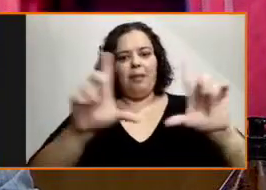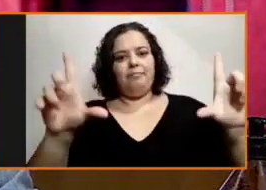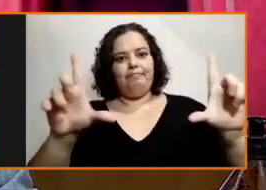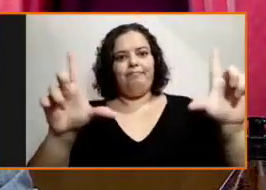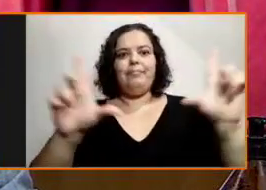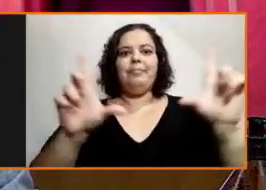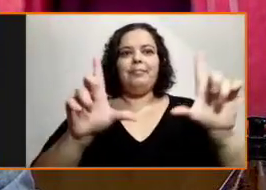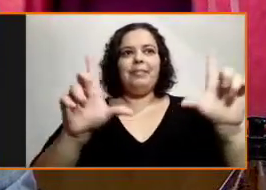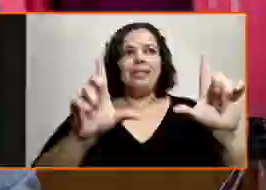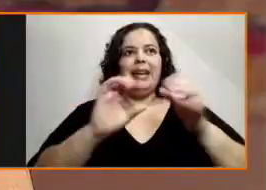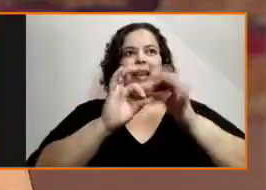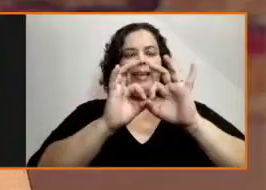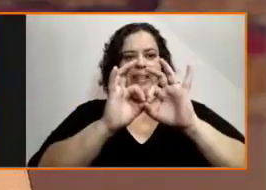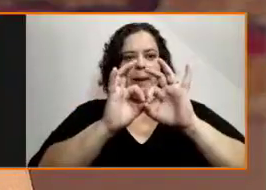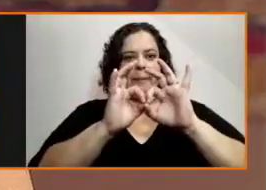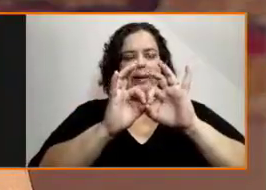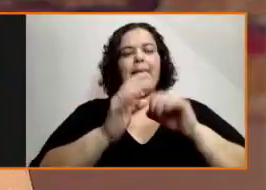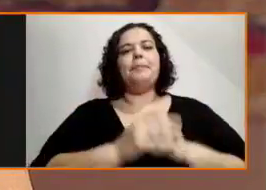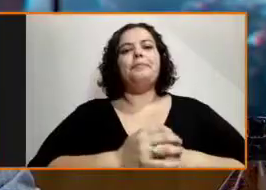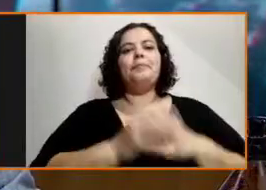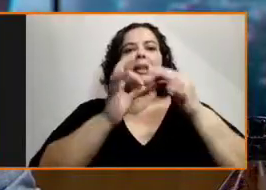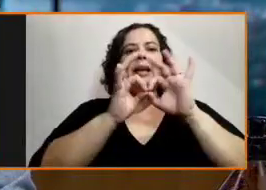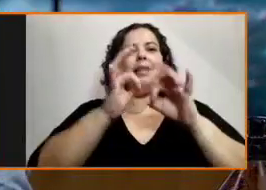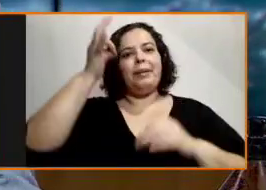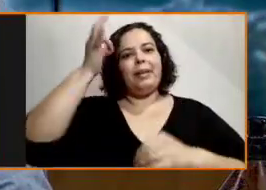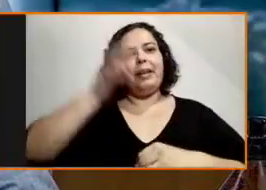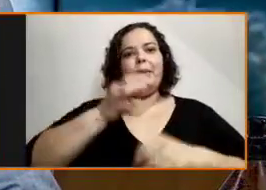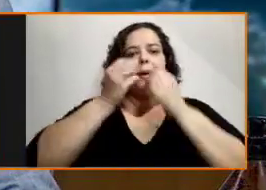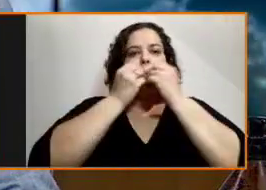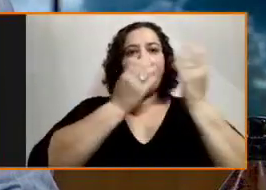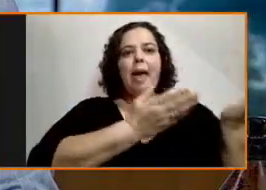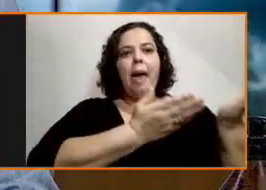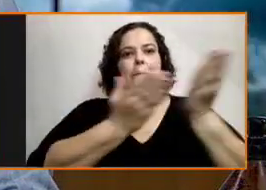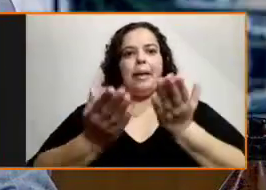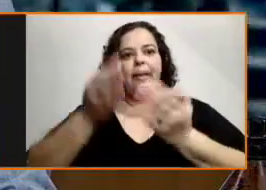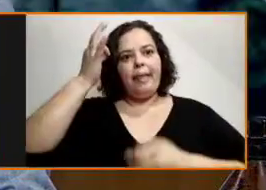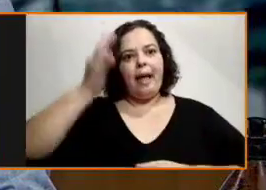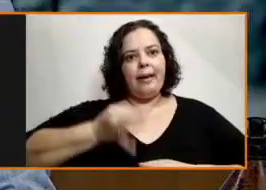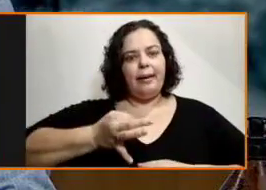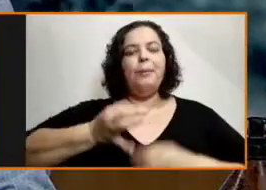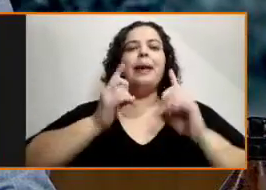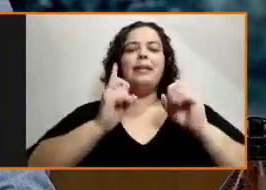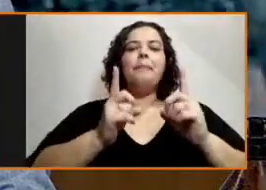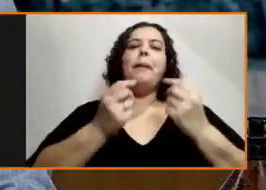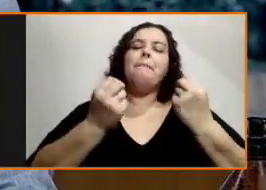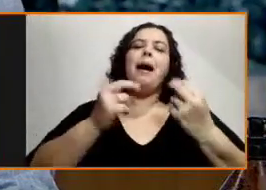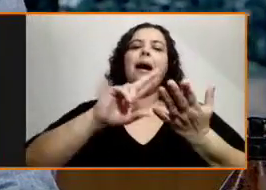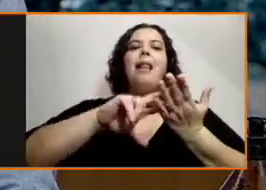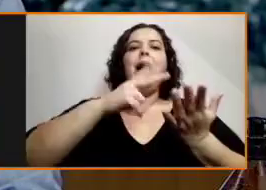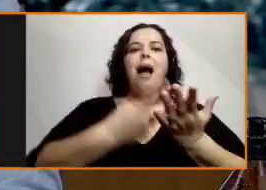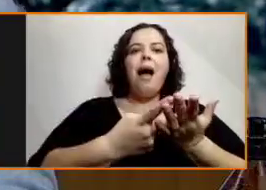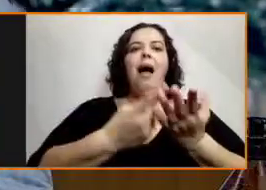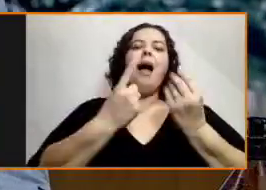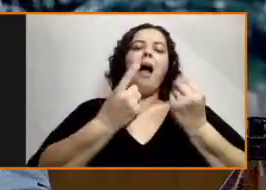Nibia Pérez se llama, ¿no? Sí. Nibia Pérez. Bienvenida, Nibia también, para traducir esta nota que habla justamente de accesibilidad.